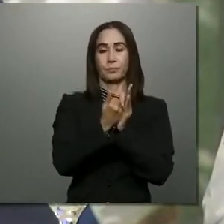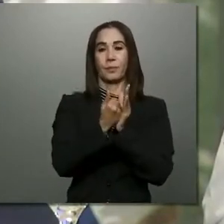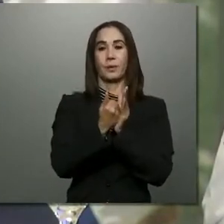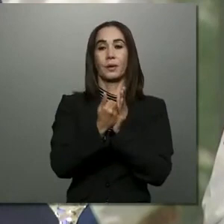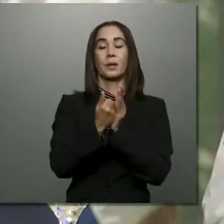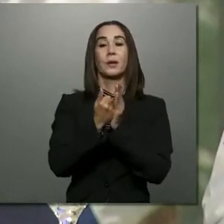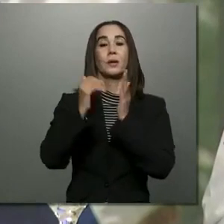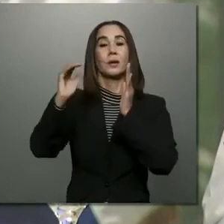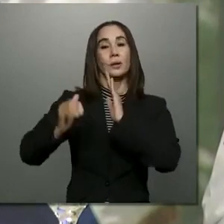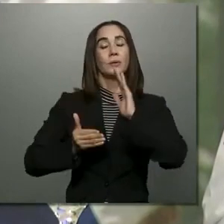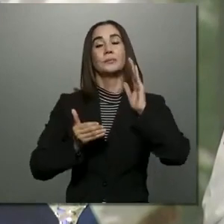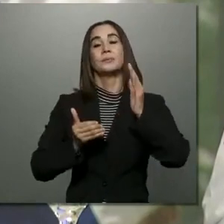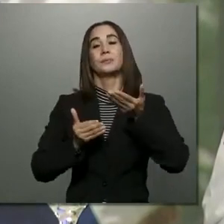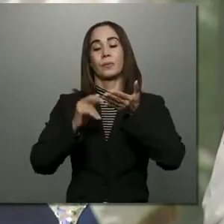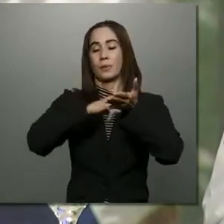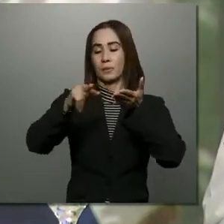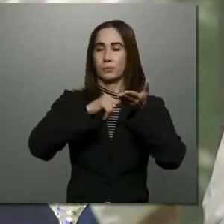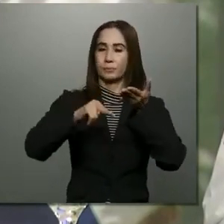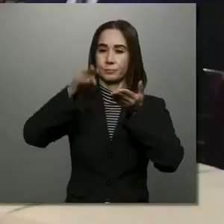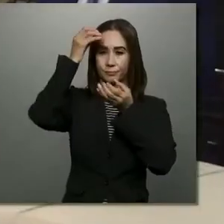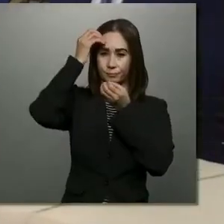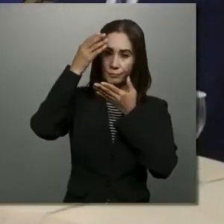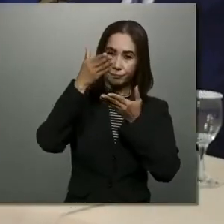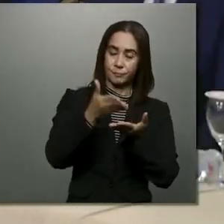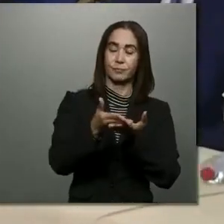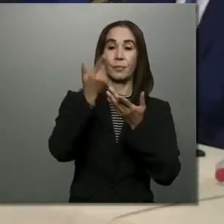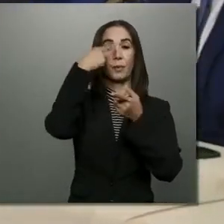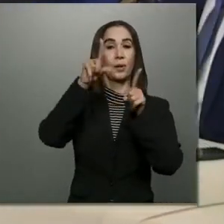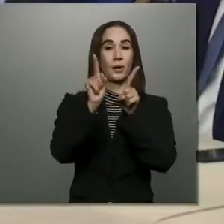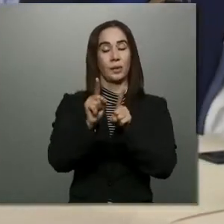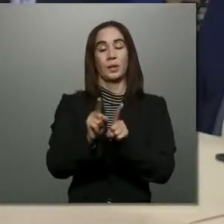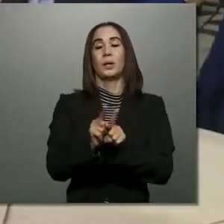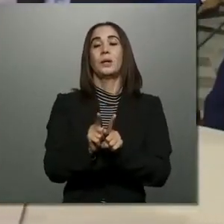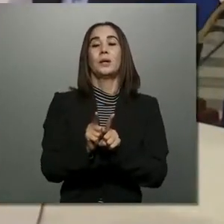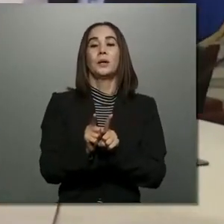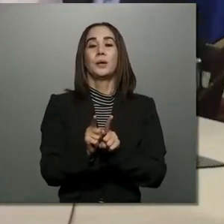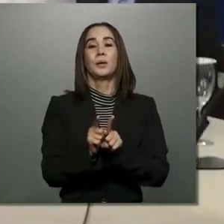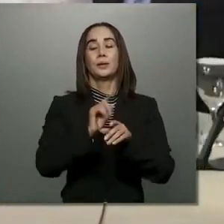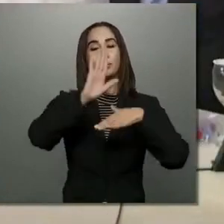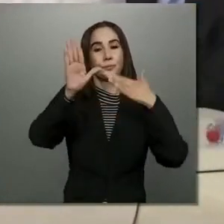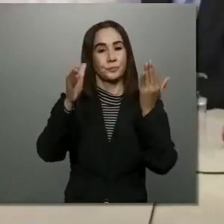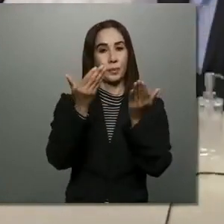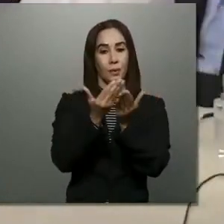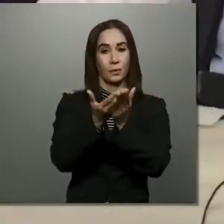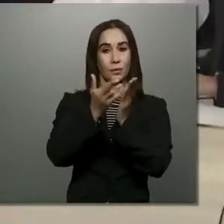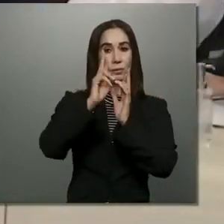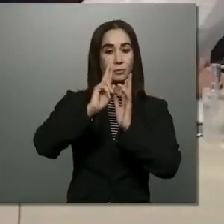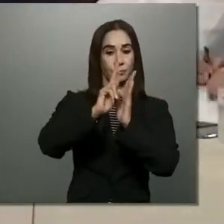los invito a que lean el informe, pero sobre todo y ante todo, todas las